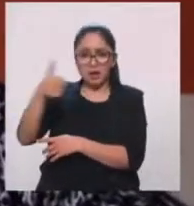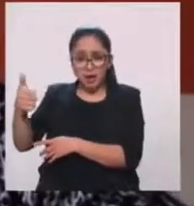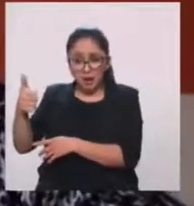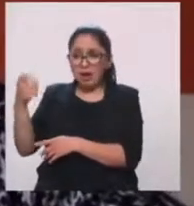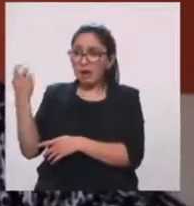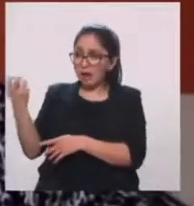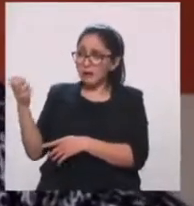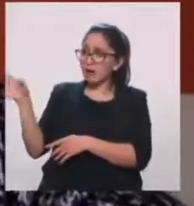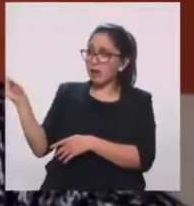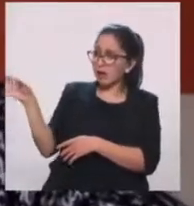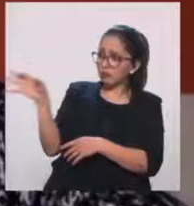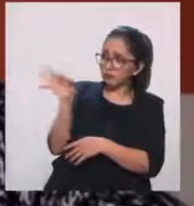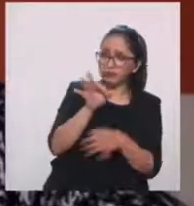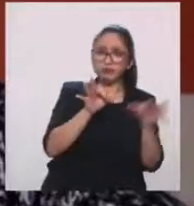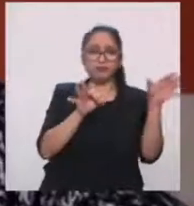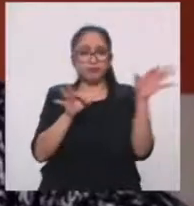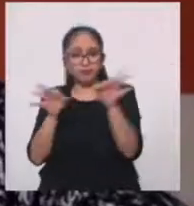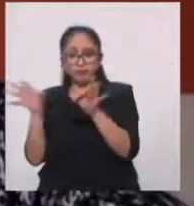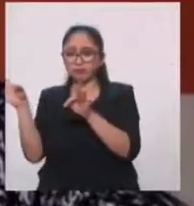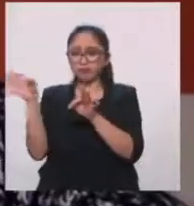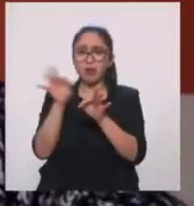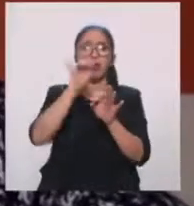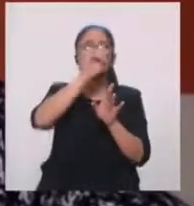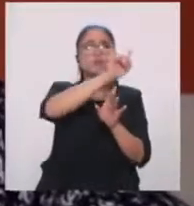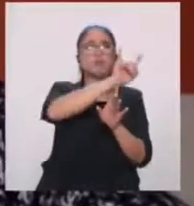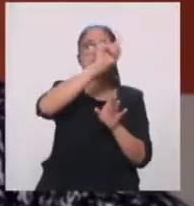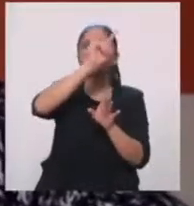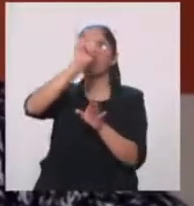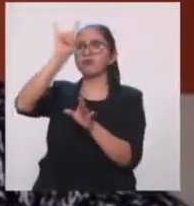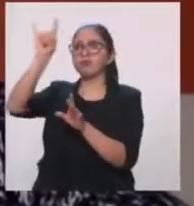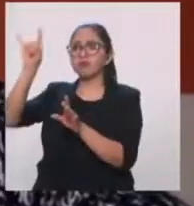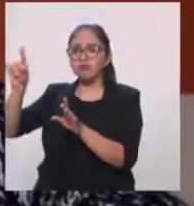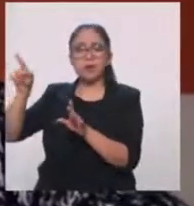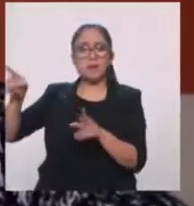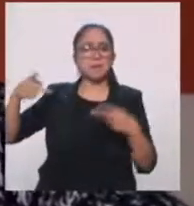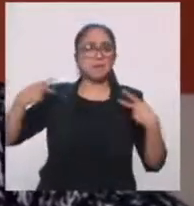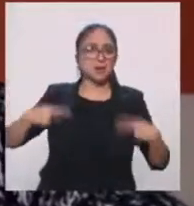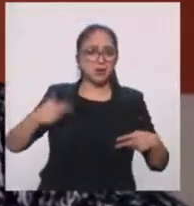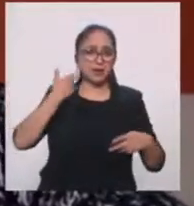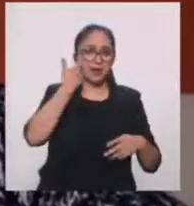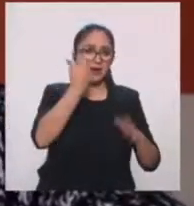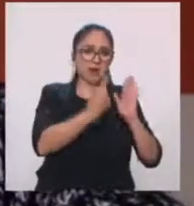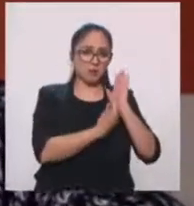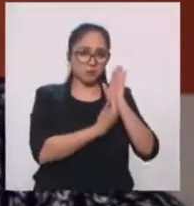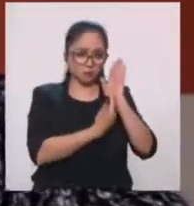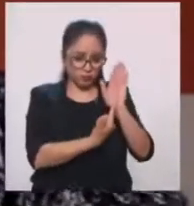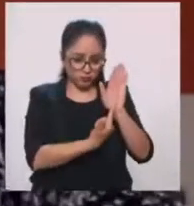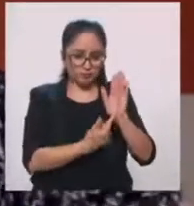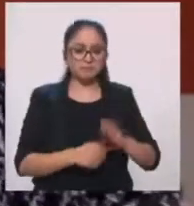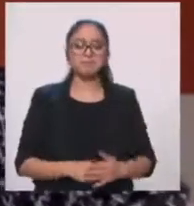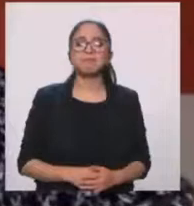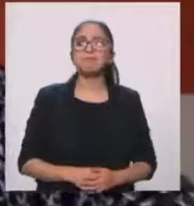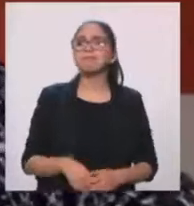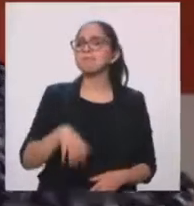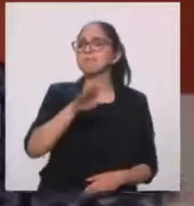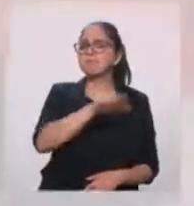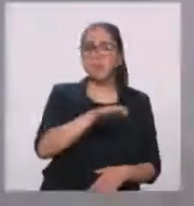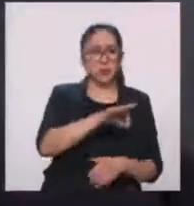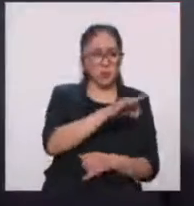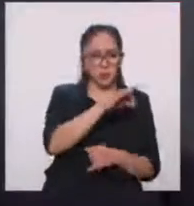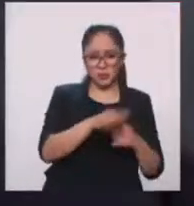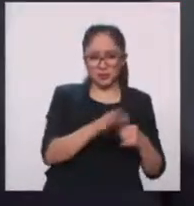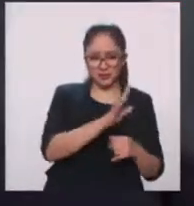con las técnicas gráficas lo que querían plasmar. Ahora, estimado Carlos, ya para concluir la entrevista, muestra